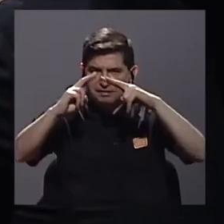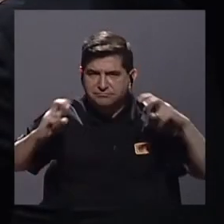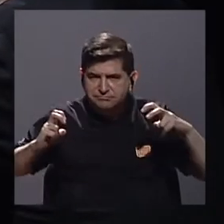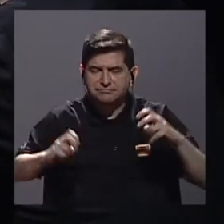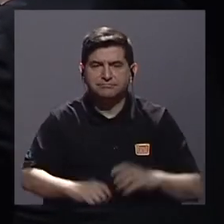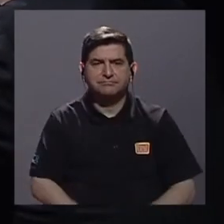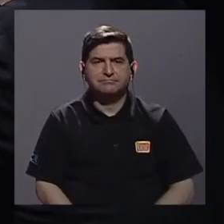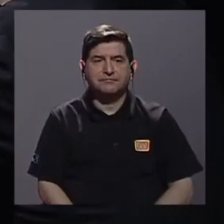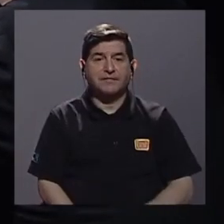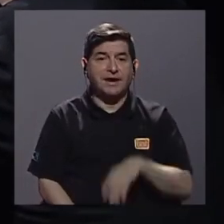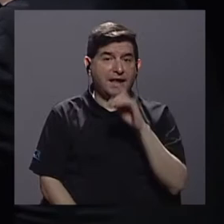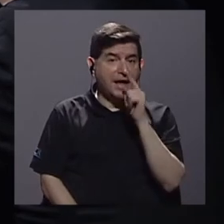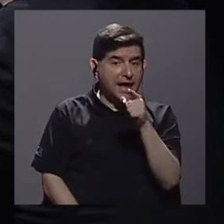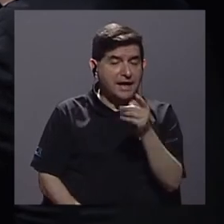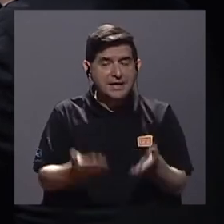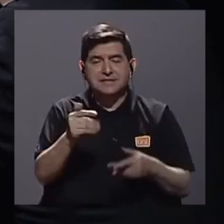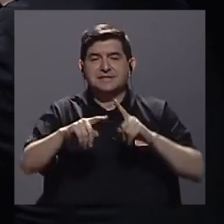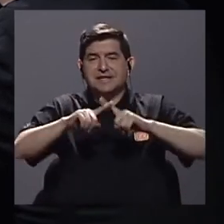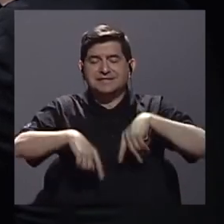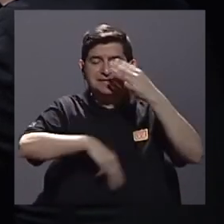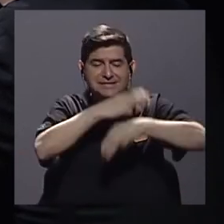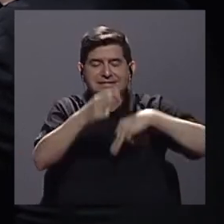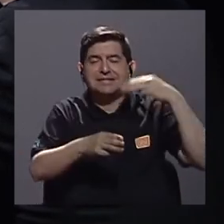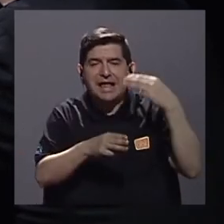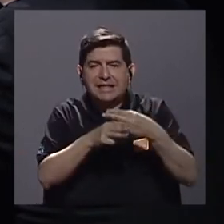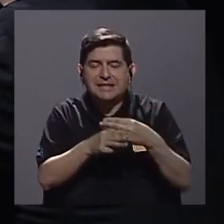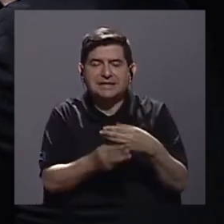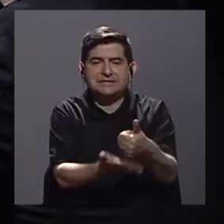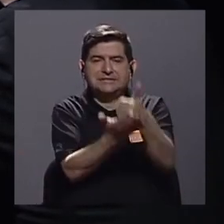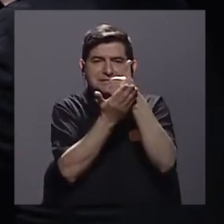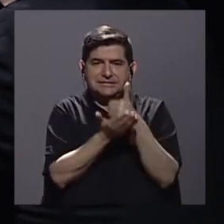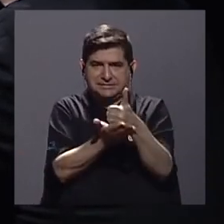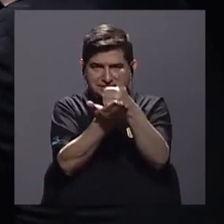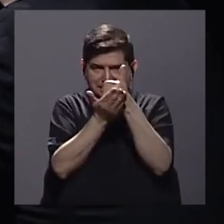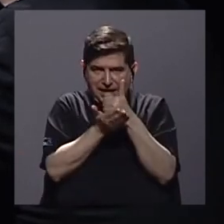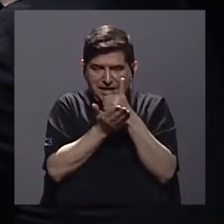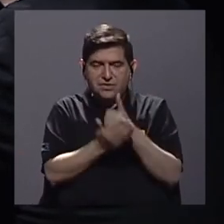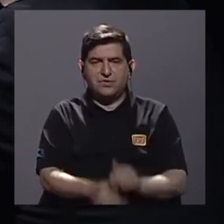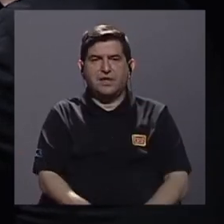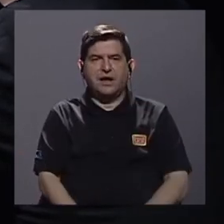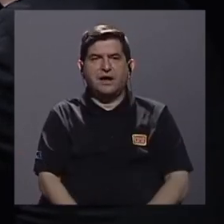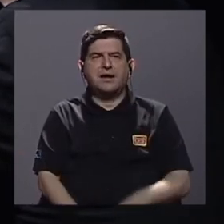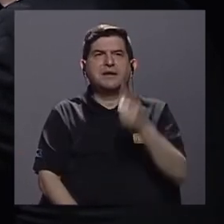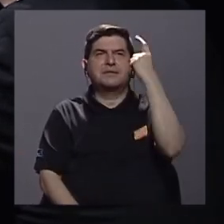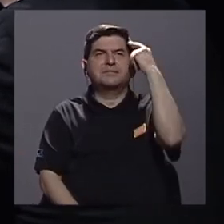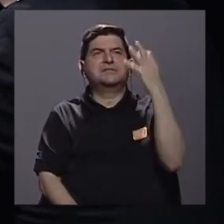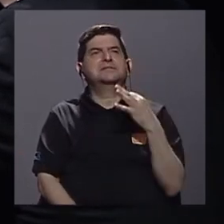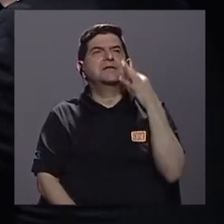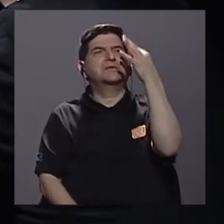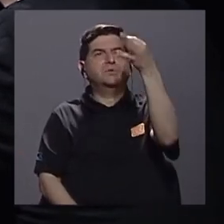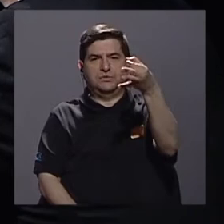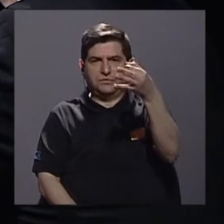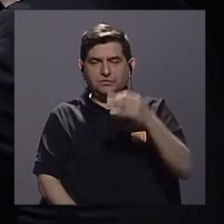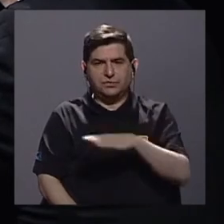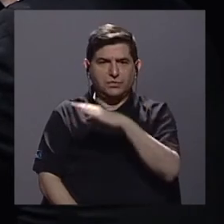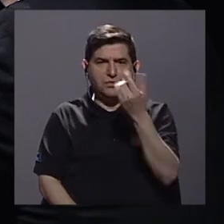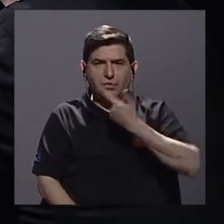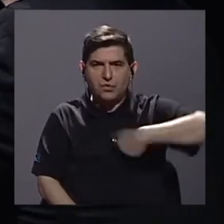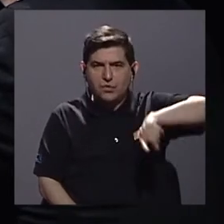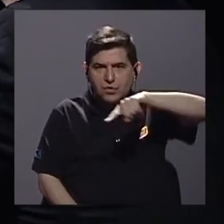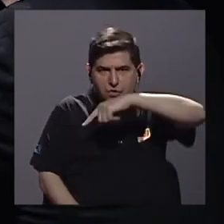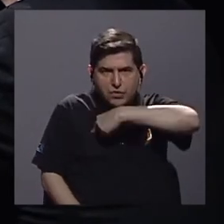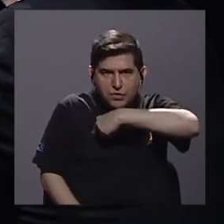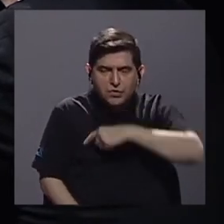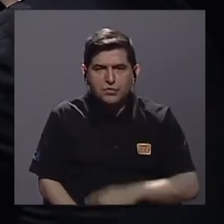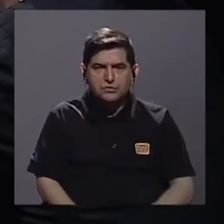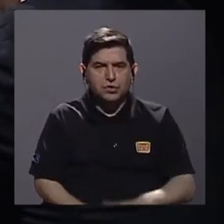Sí, esas son como tendencias mundiales que tal vez nos ayudan a echar una mirada hacia el futuro y hacia dónde tenemos que